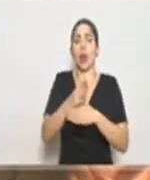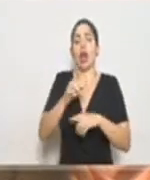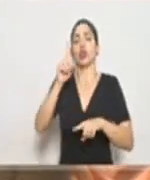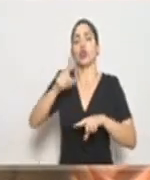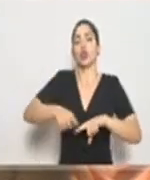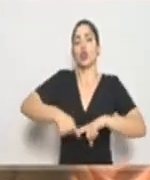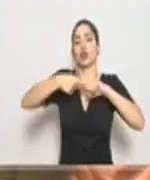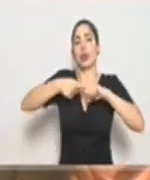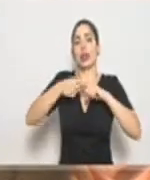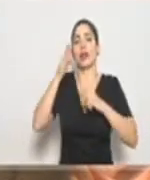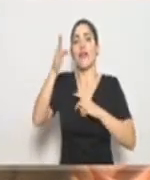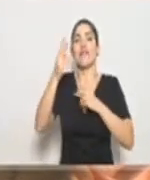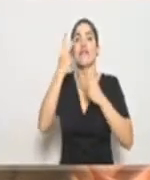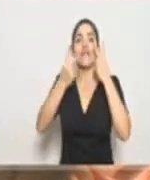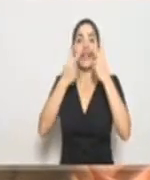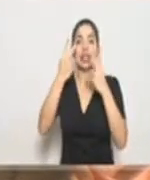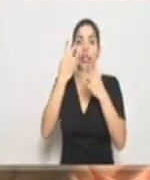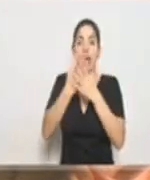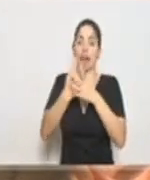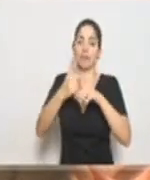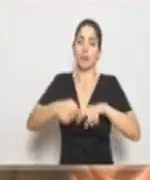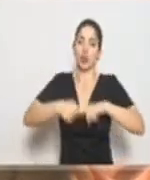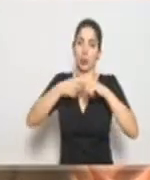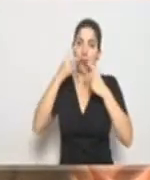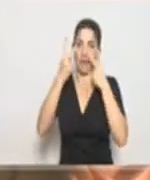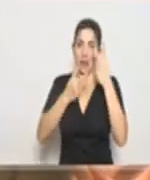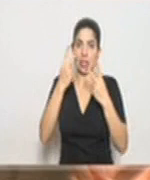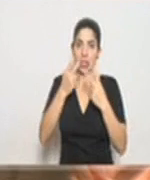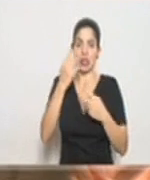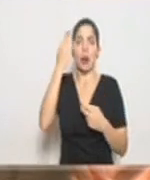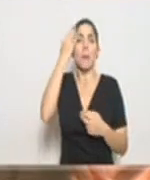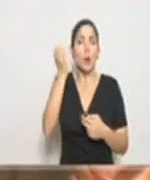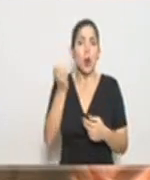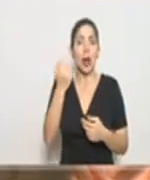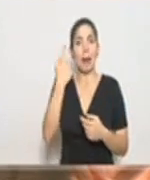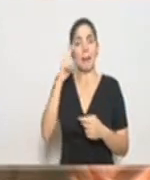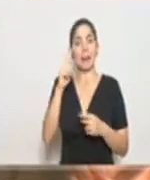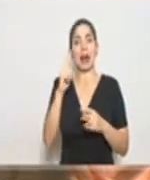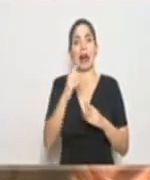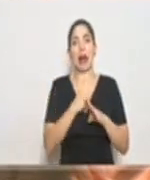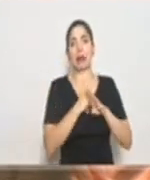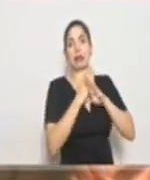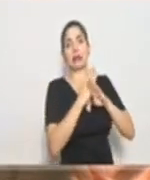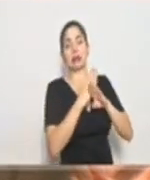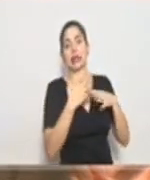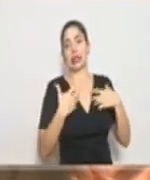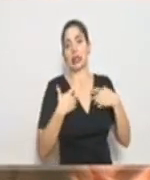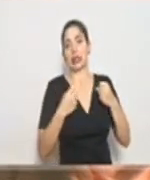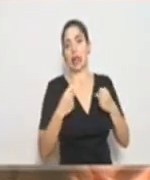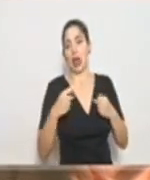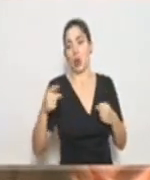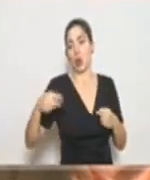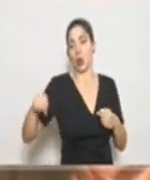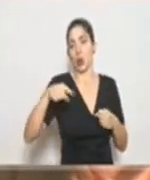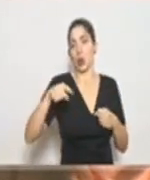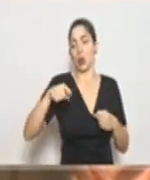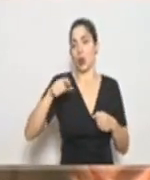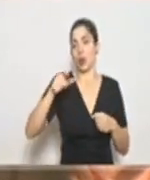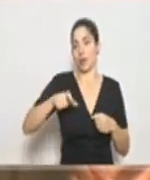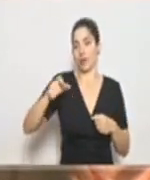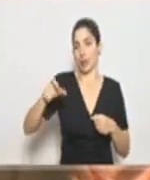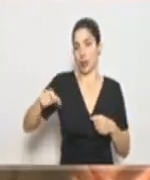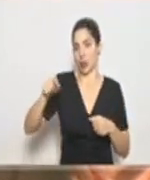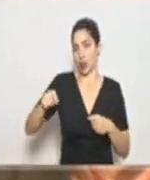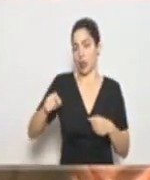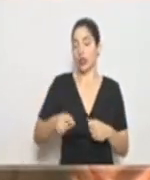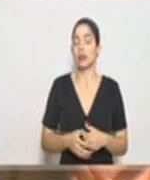visita a los centros penitenciarios, pues también para contener el tema de salud de esta parte de la